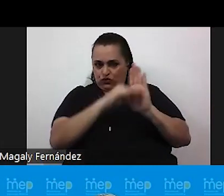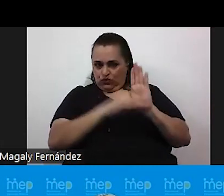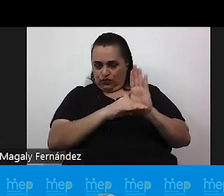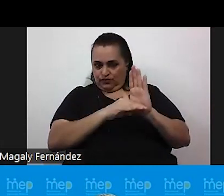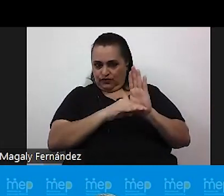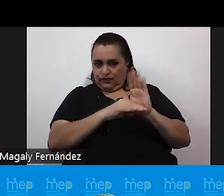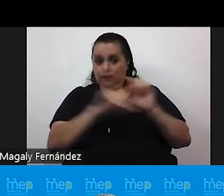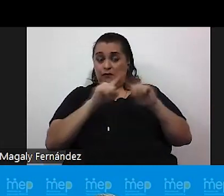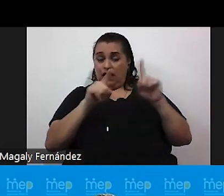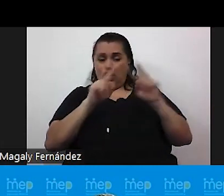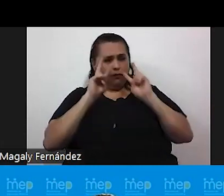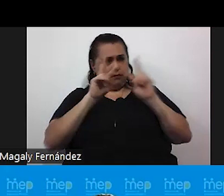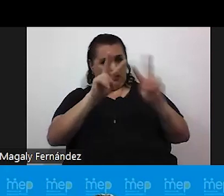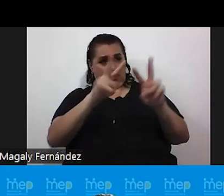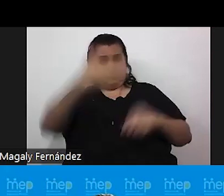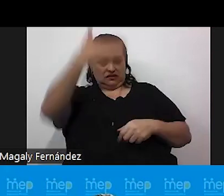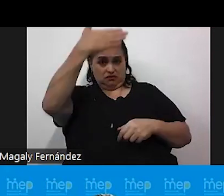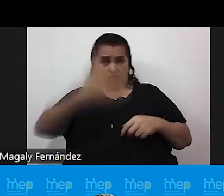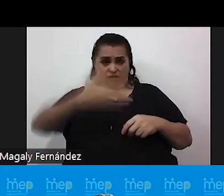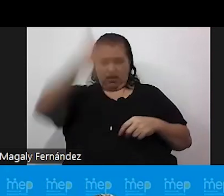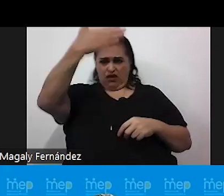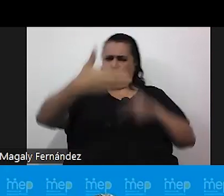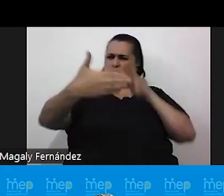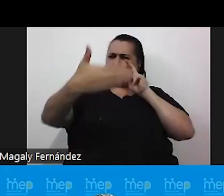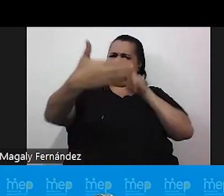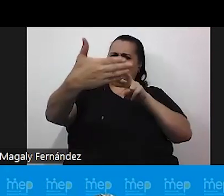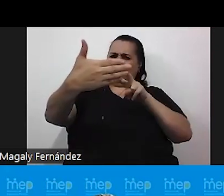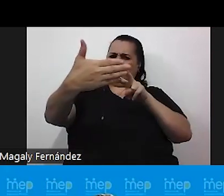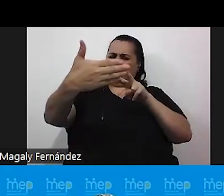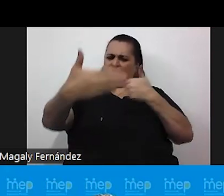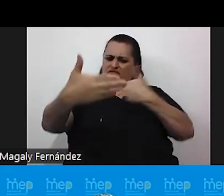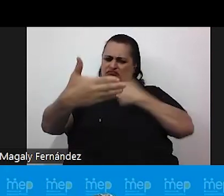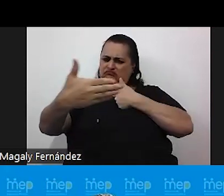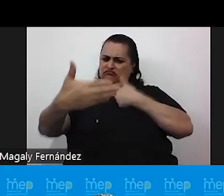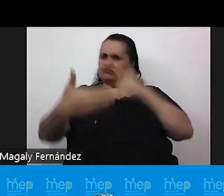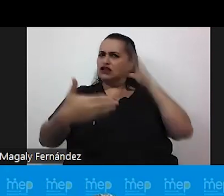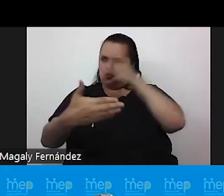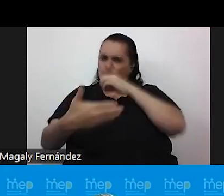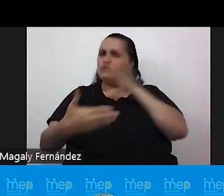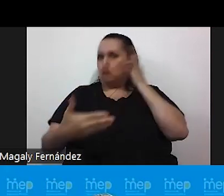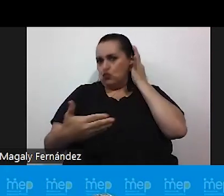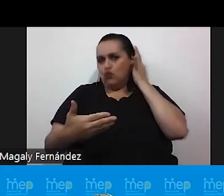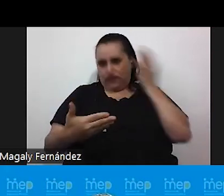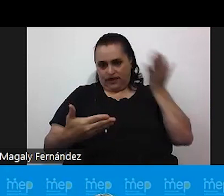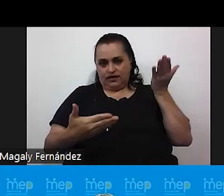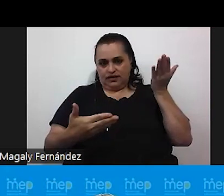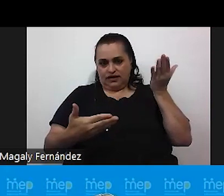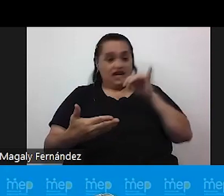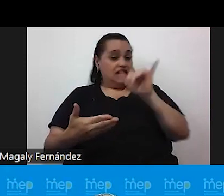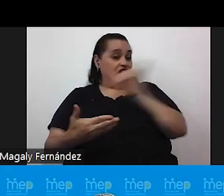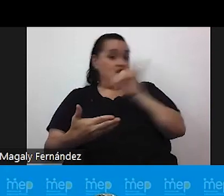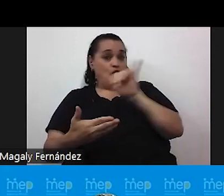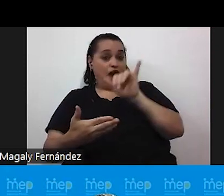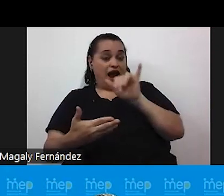se mira a sí misma se autopercibe como mujer y hay esta congruencia al igual que la persona